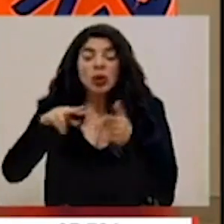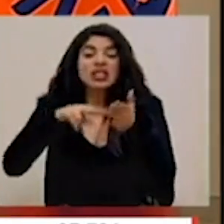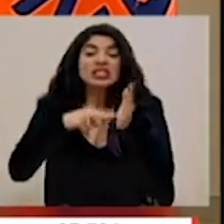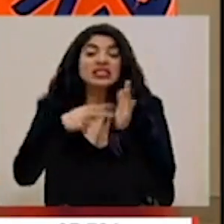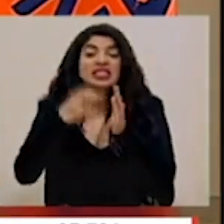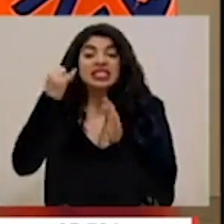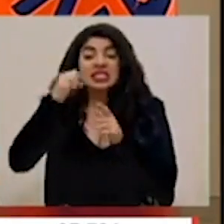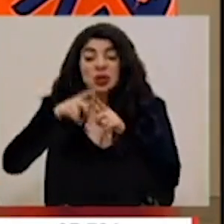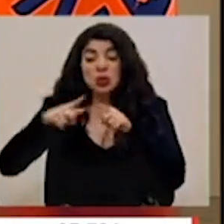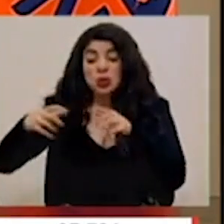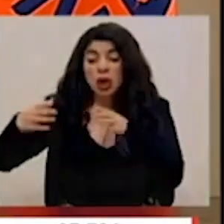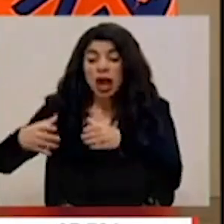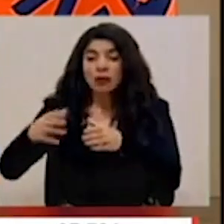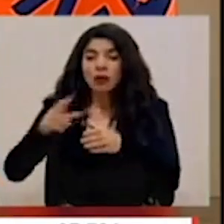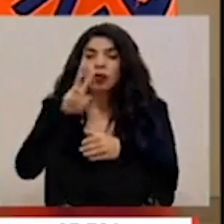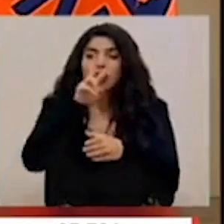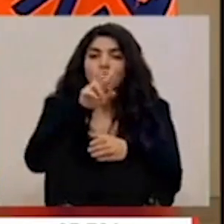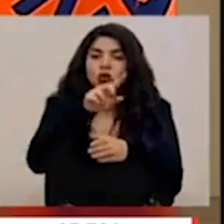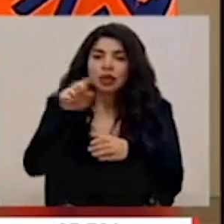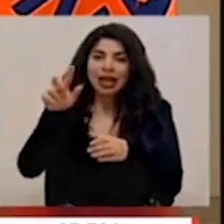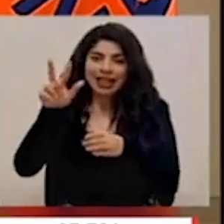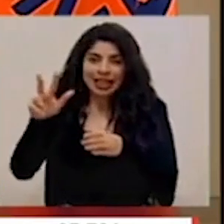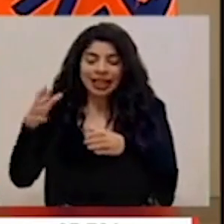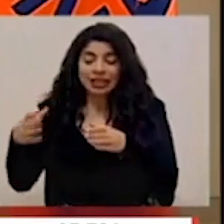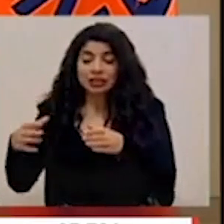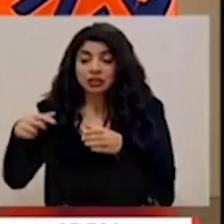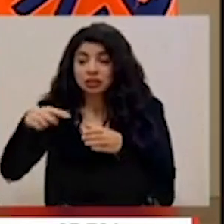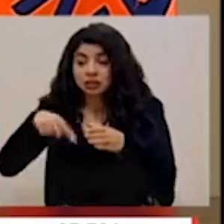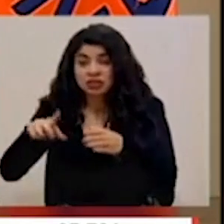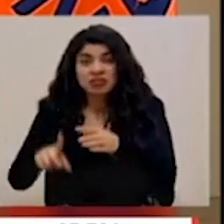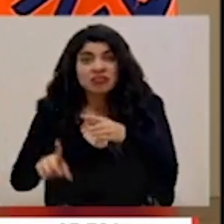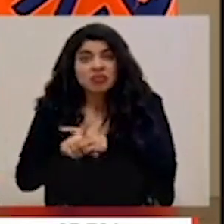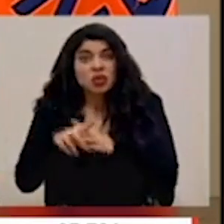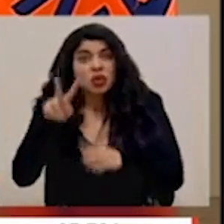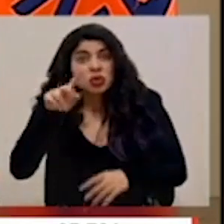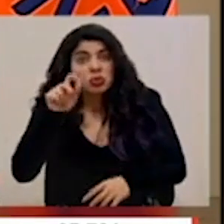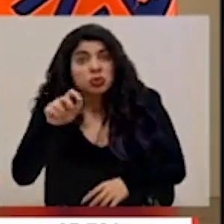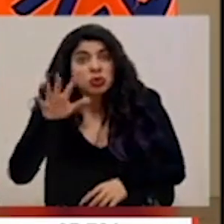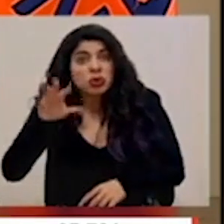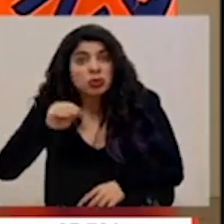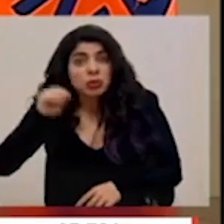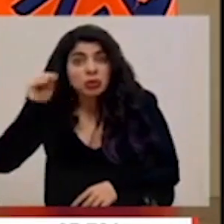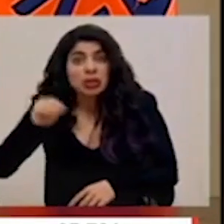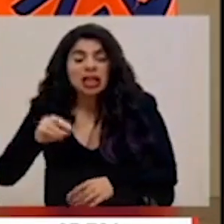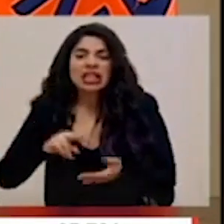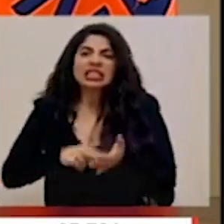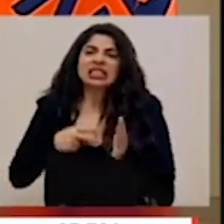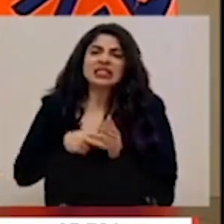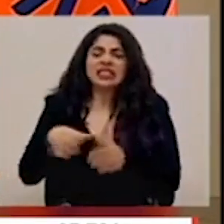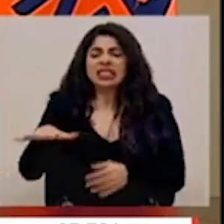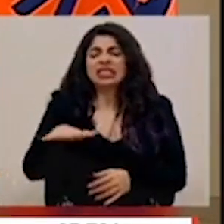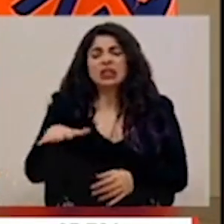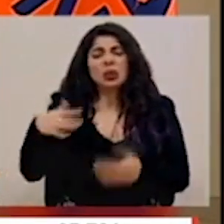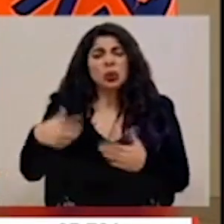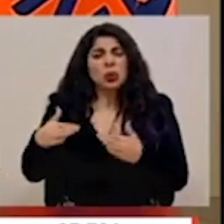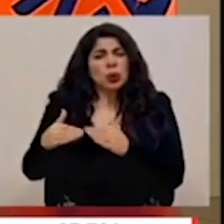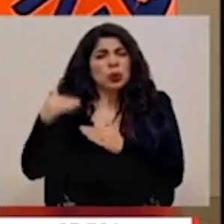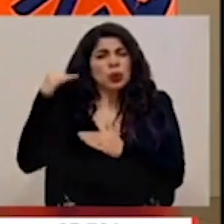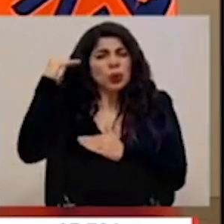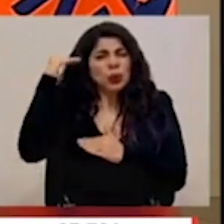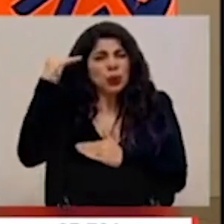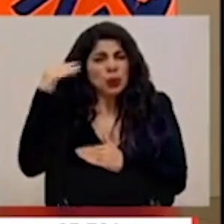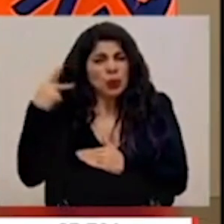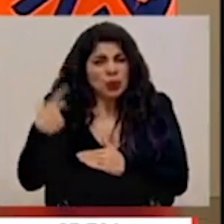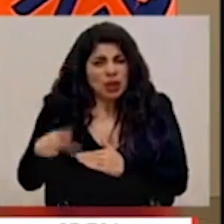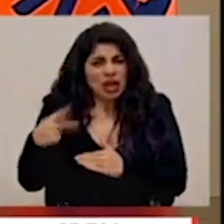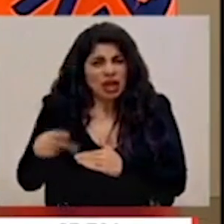que es el que va de dos a tres, un cantón supera el 2.5, entramos en una fase de riesgo aumentado, así